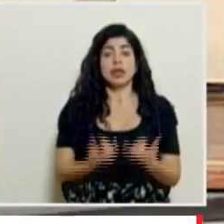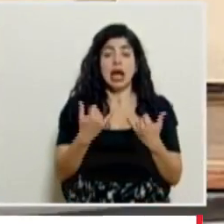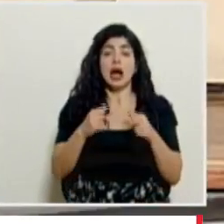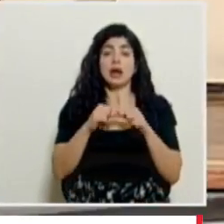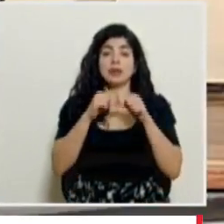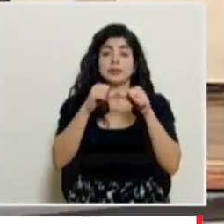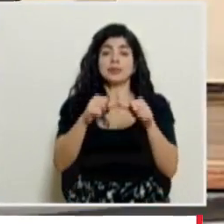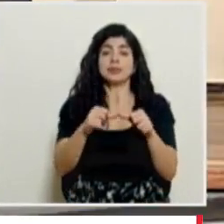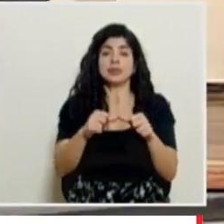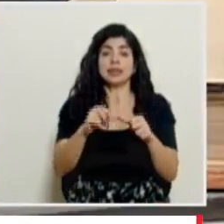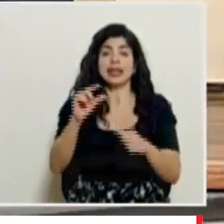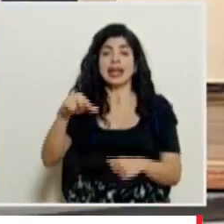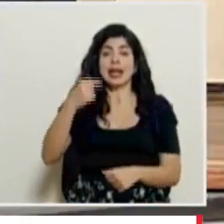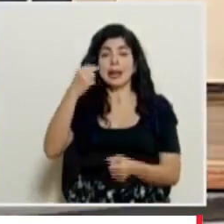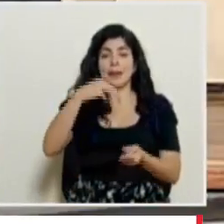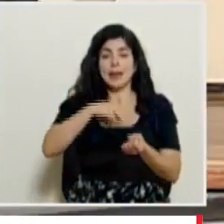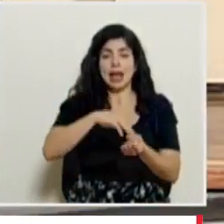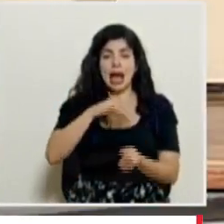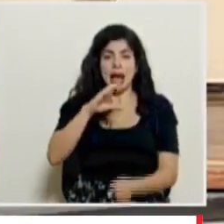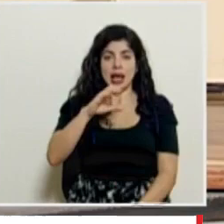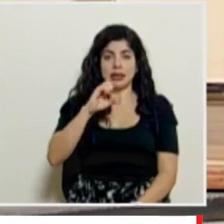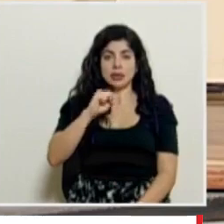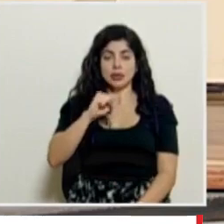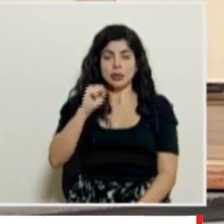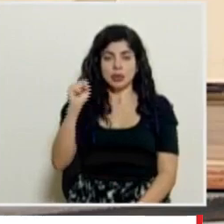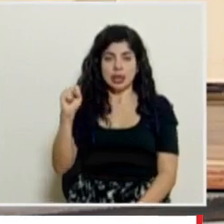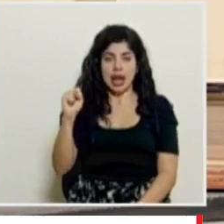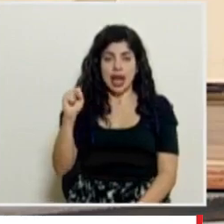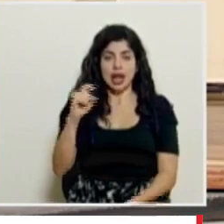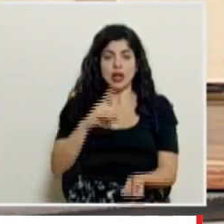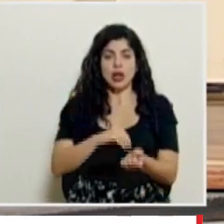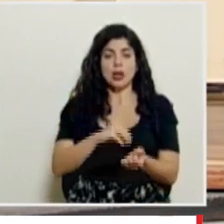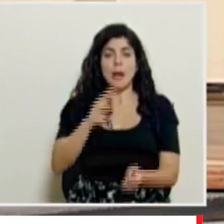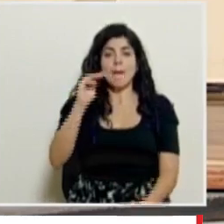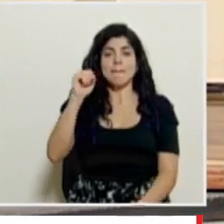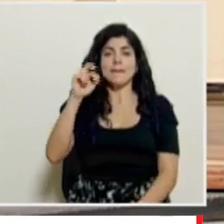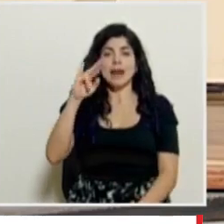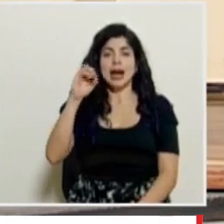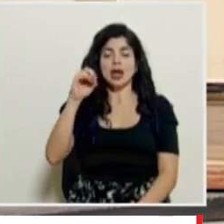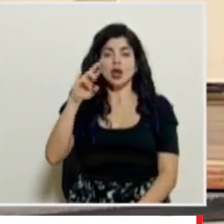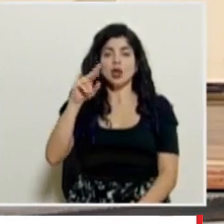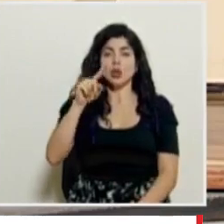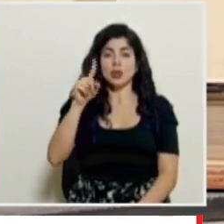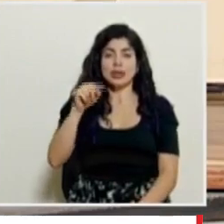Continuamos con el gerente médico de la caja costarricense seguro social el doctor Mario Luis